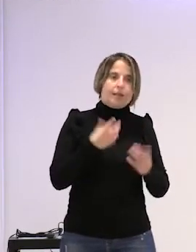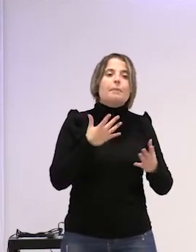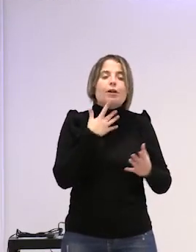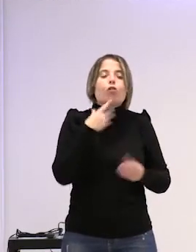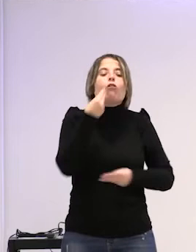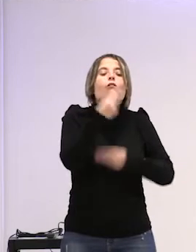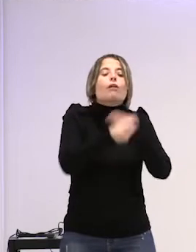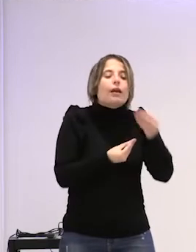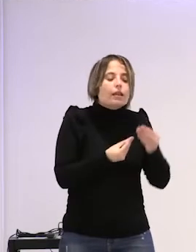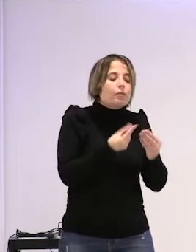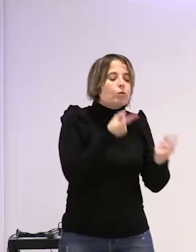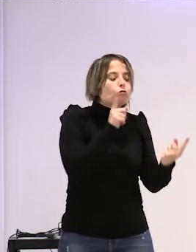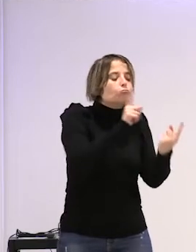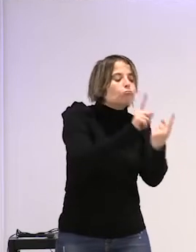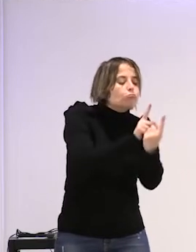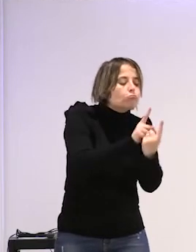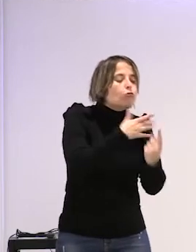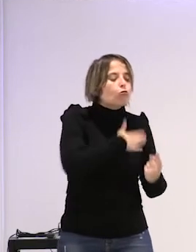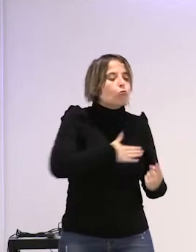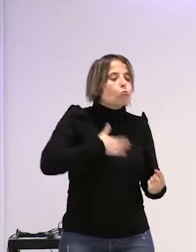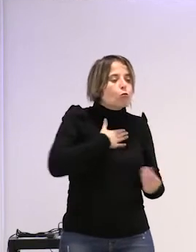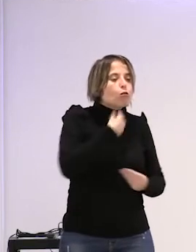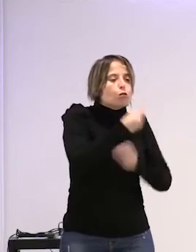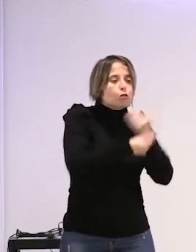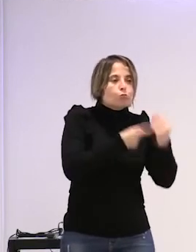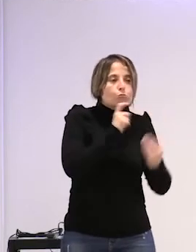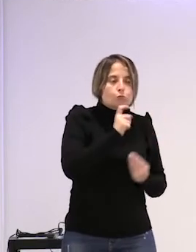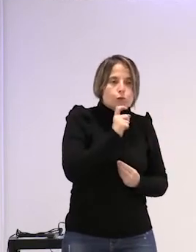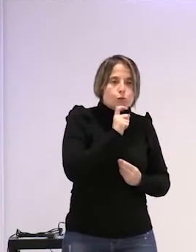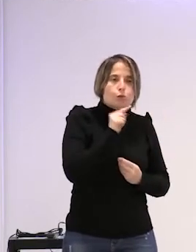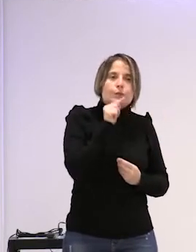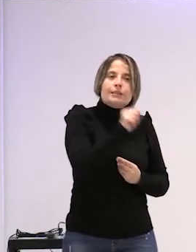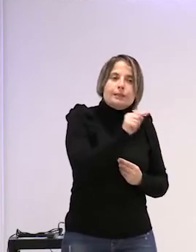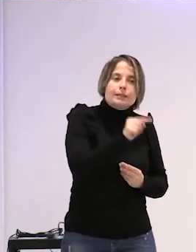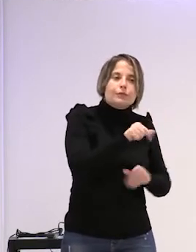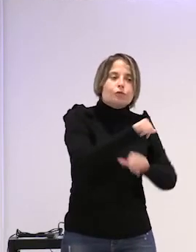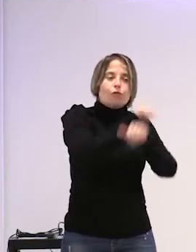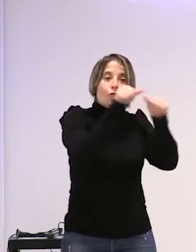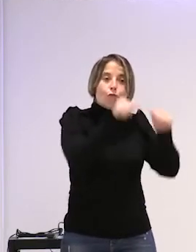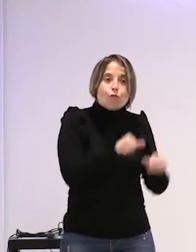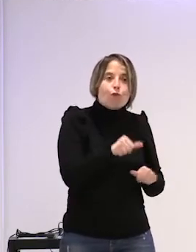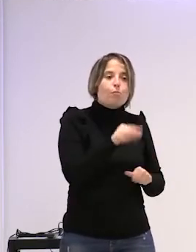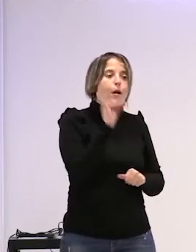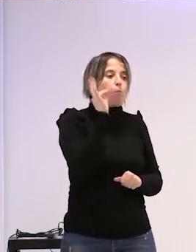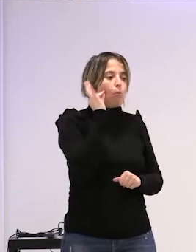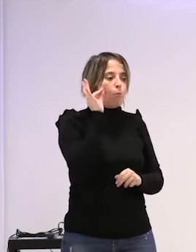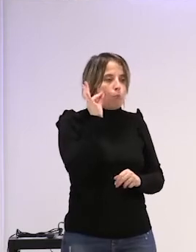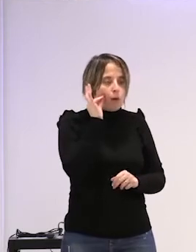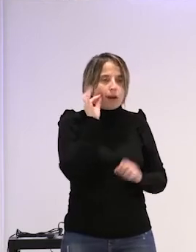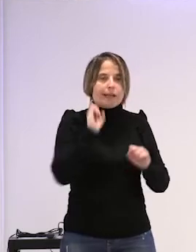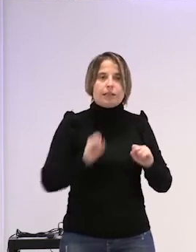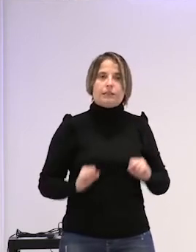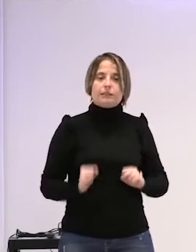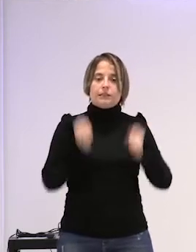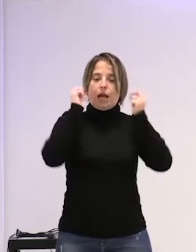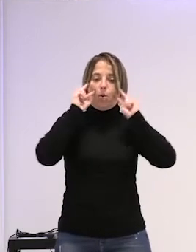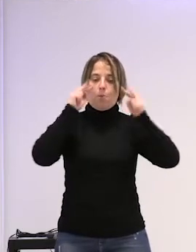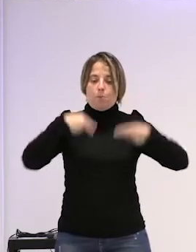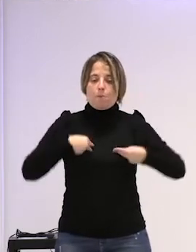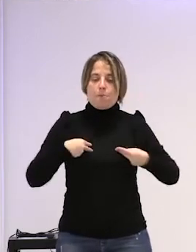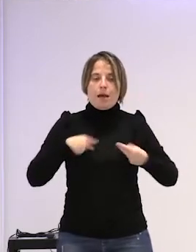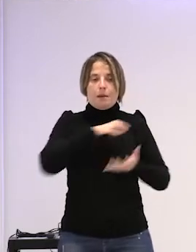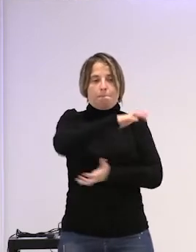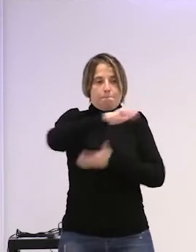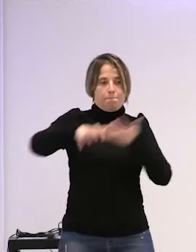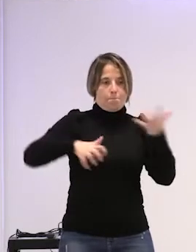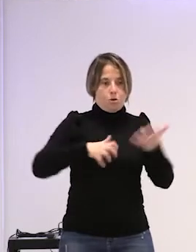hacemos cómo tratamos esa incomodidad que es la manera en que las mujeres han podido salvarse de esta